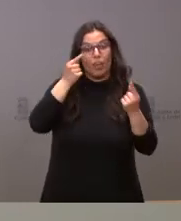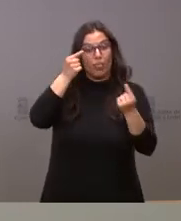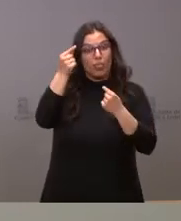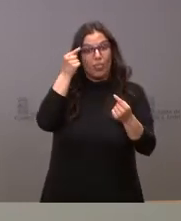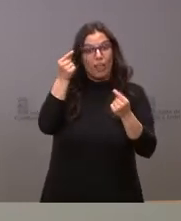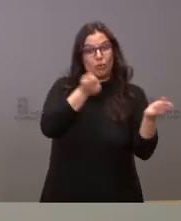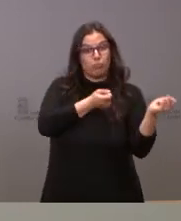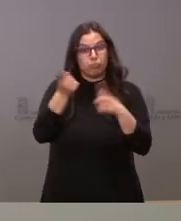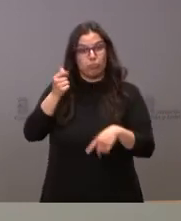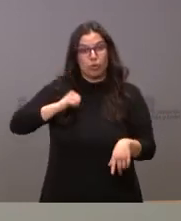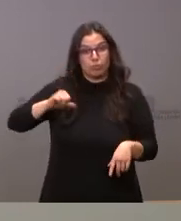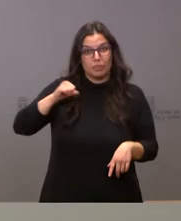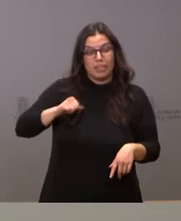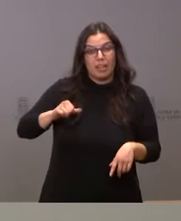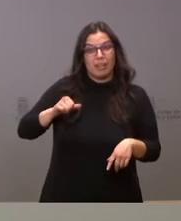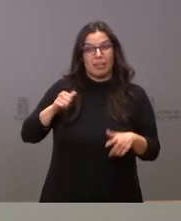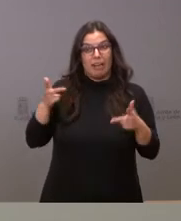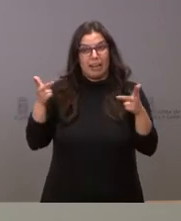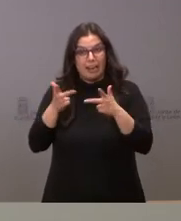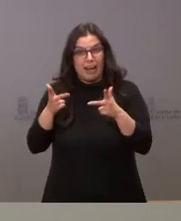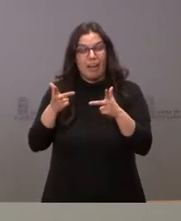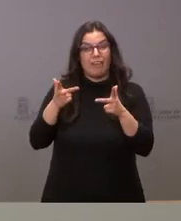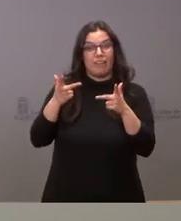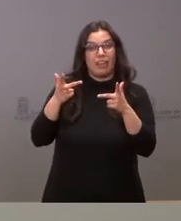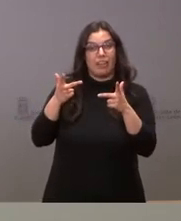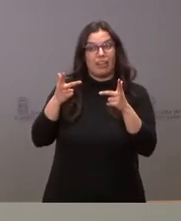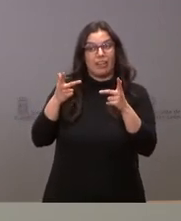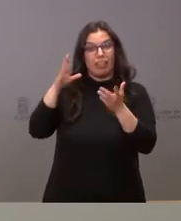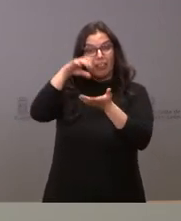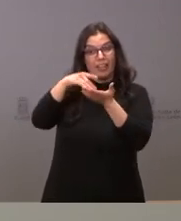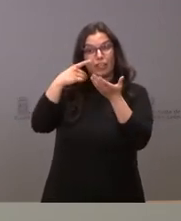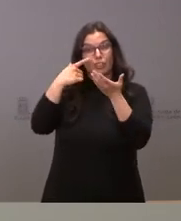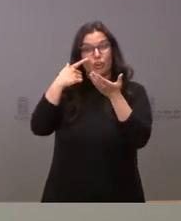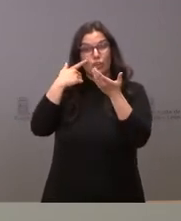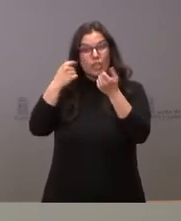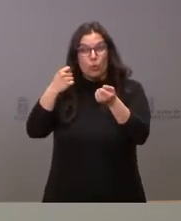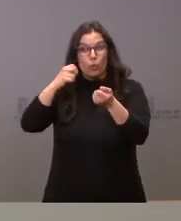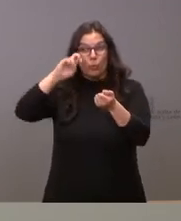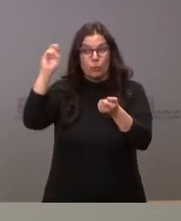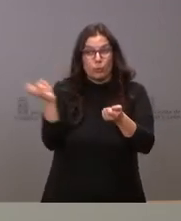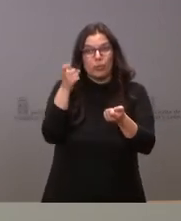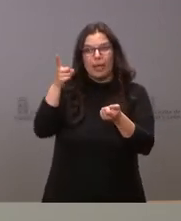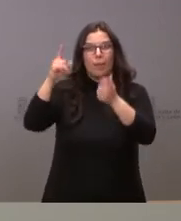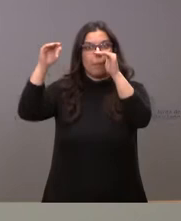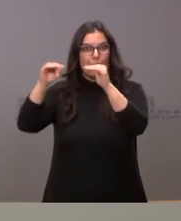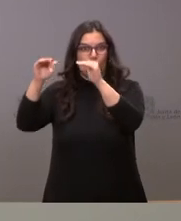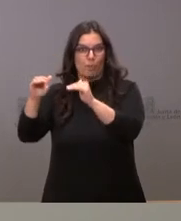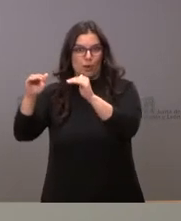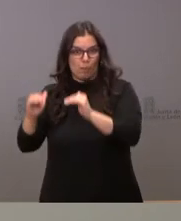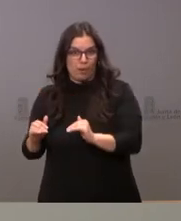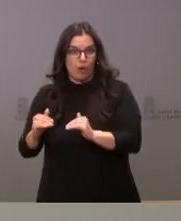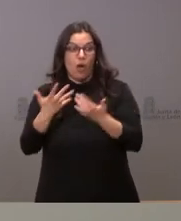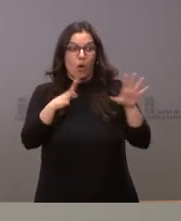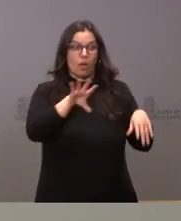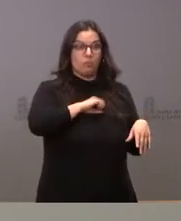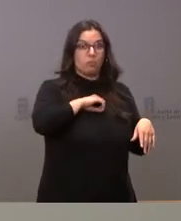ingresos asistenciales, de actividad hospitalaria y en centros sanitarios es cada vez más reducido, a pesar de lo cual, pues